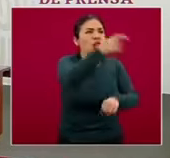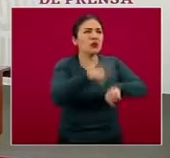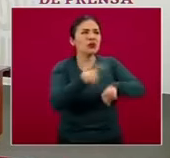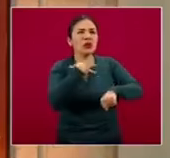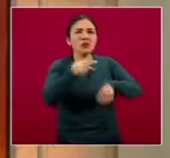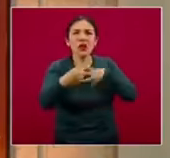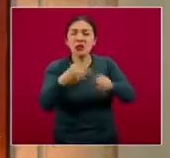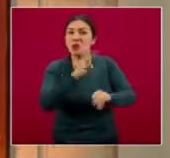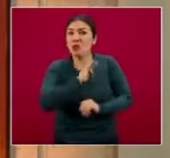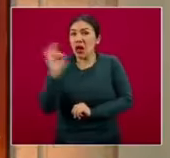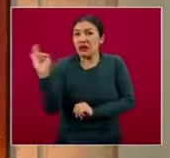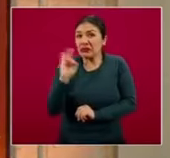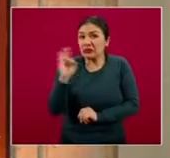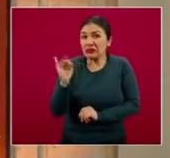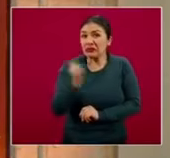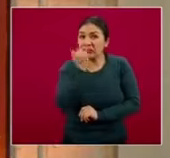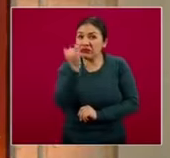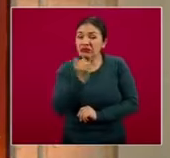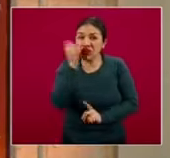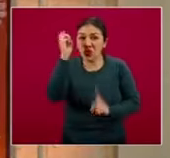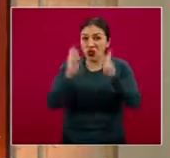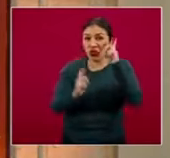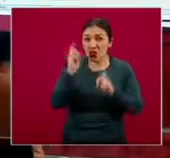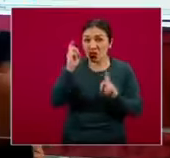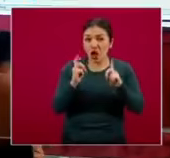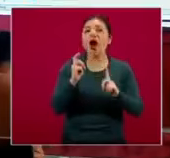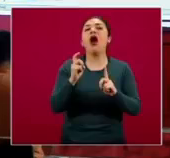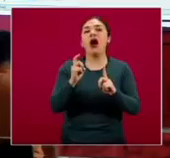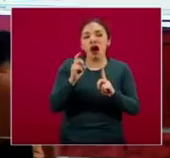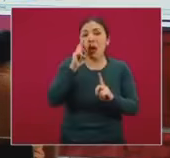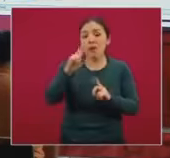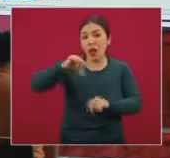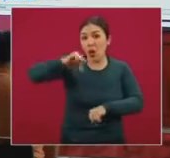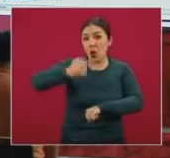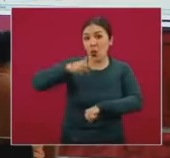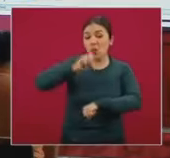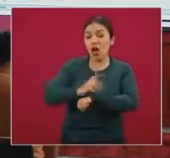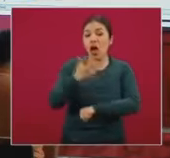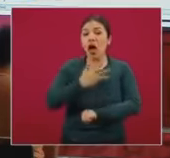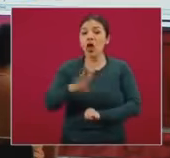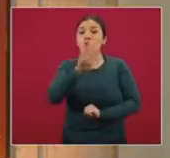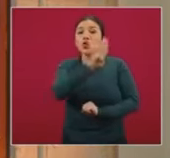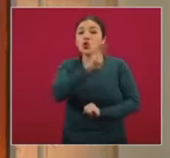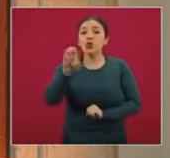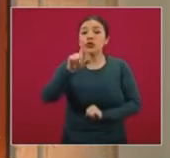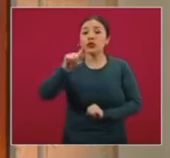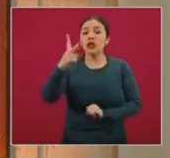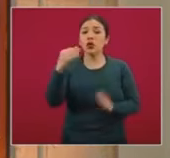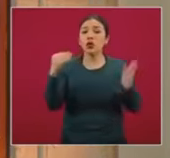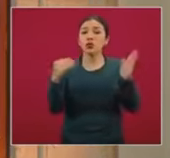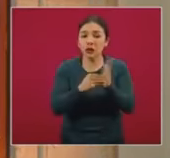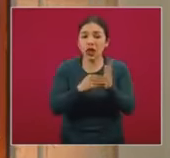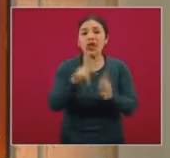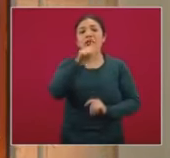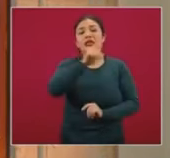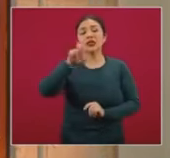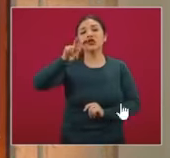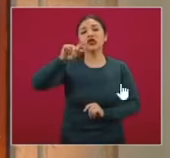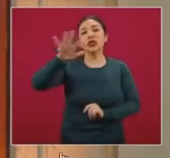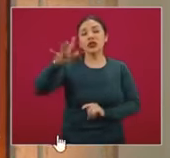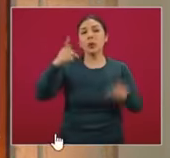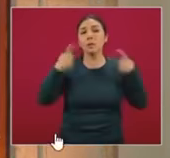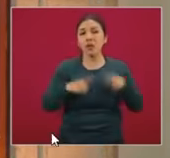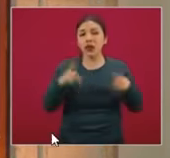dictaminadas por este mismo mecanismo. Tenemos que para el día de hoy 972 mil 785